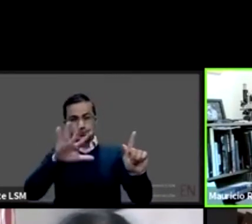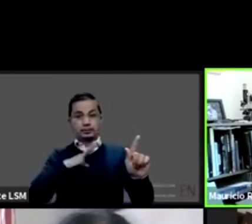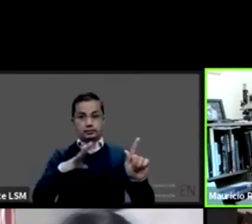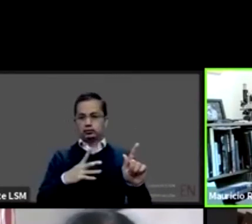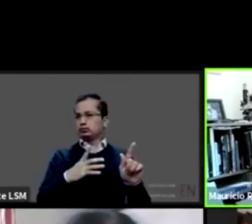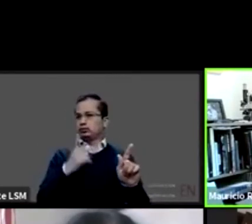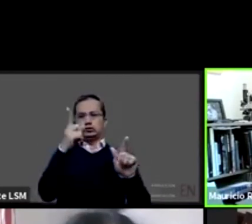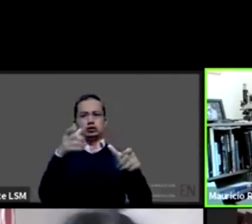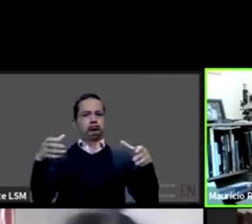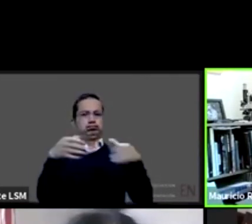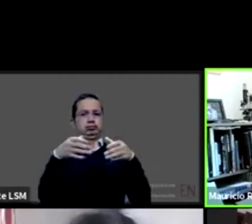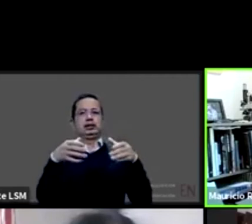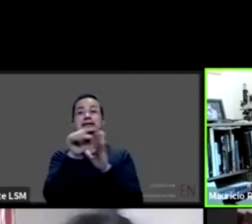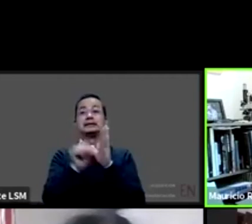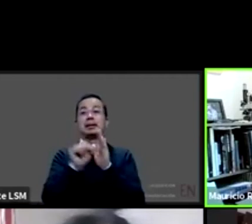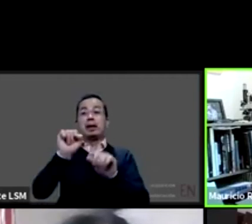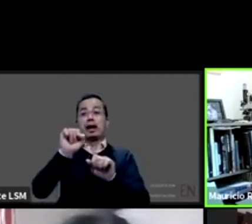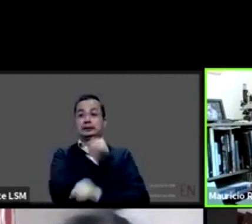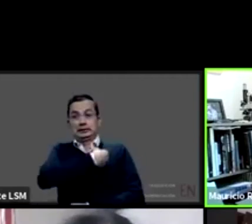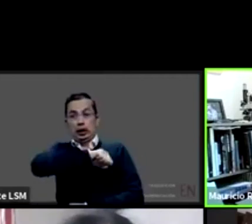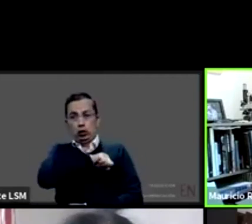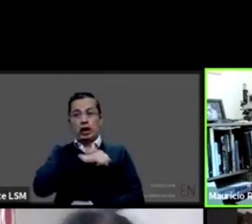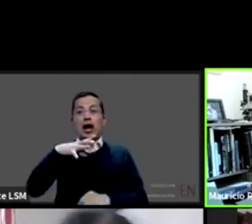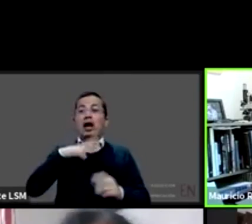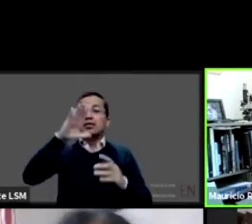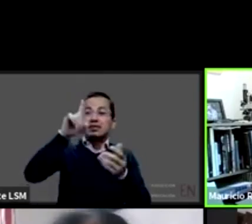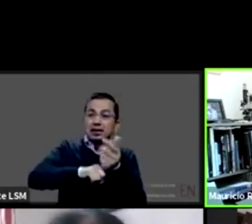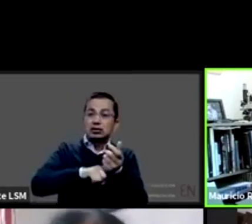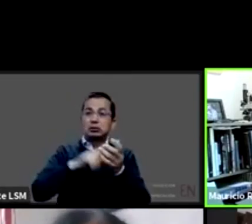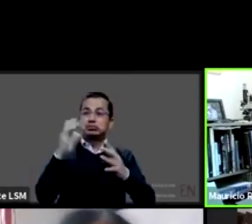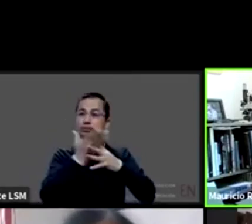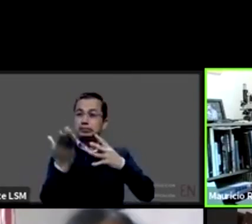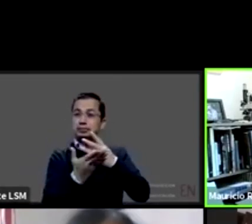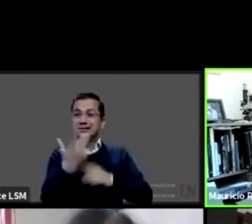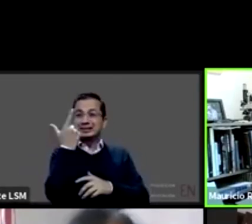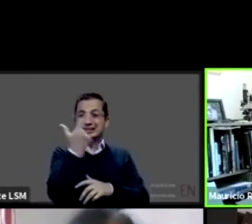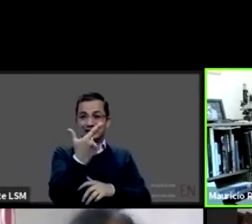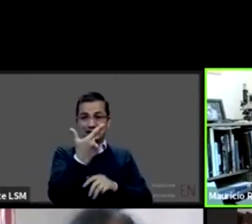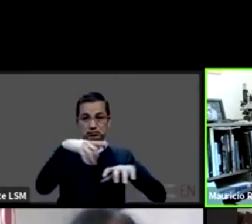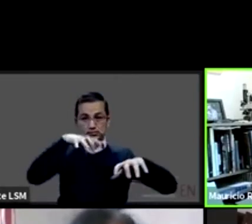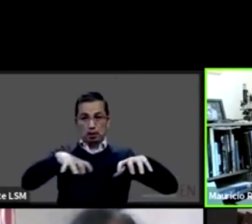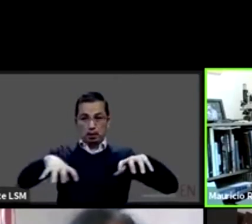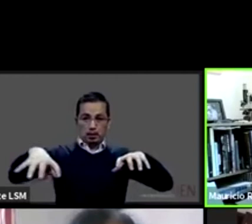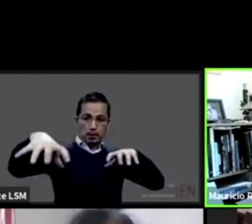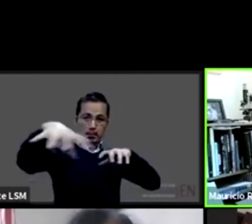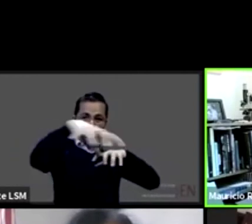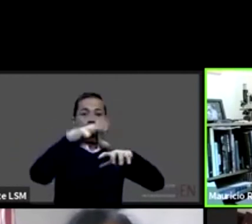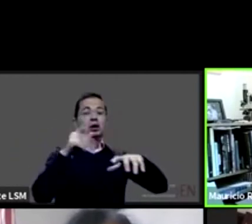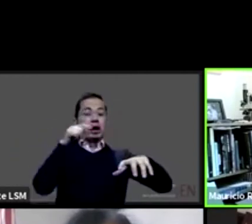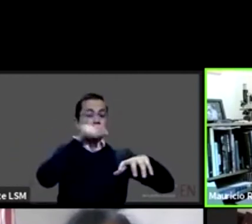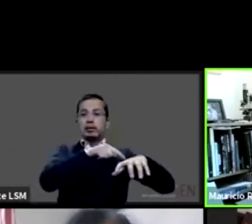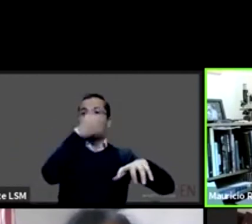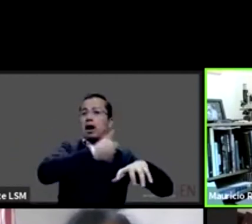tiene sus reglas institucionales, sus condiciones institucionales, pero la